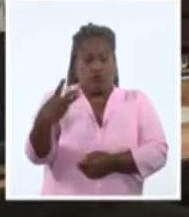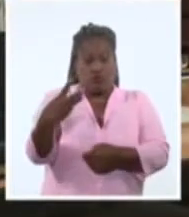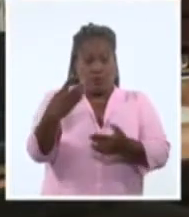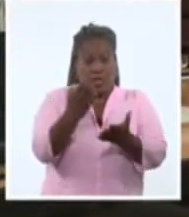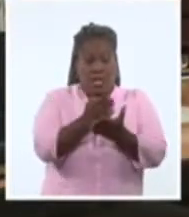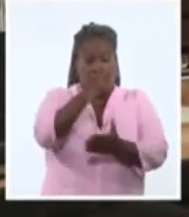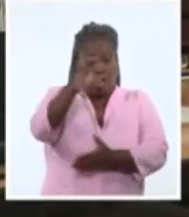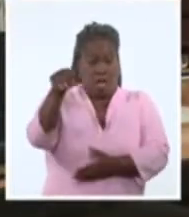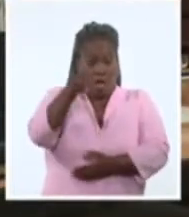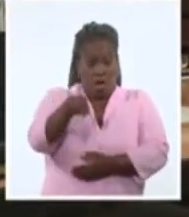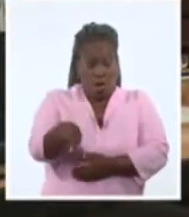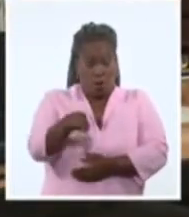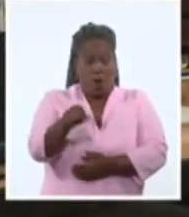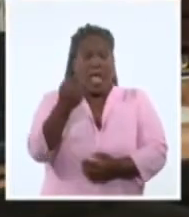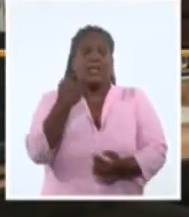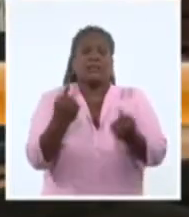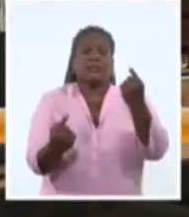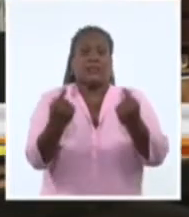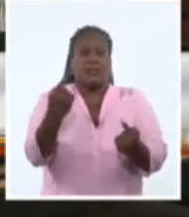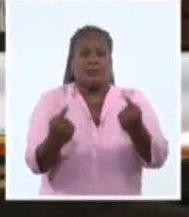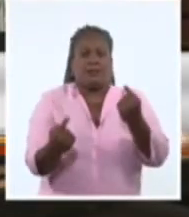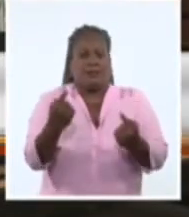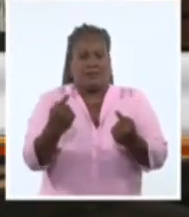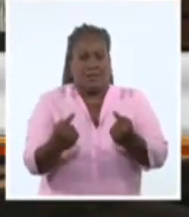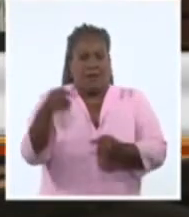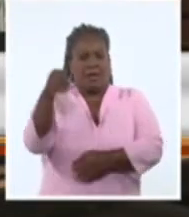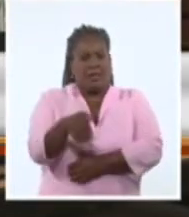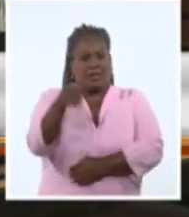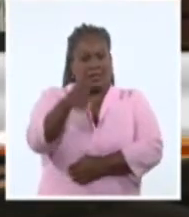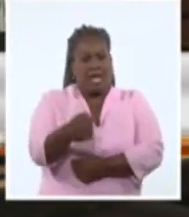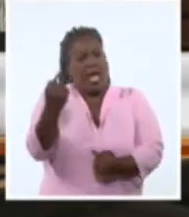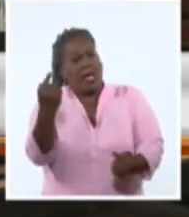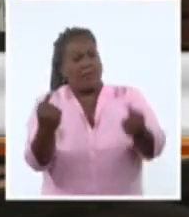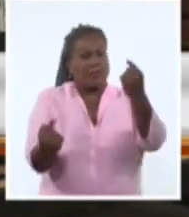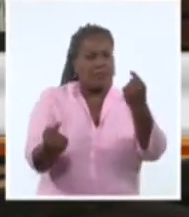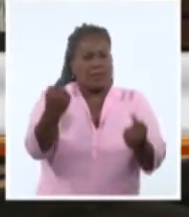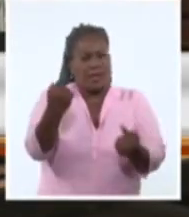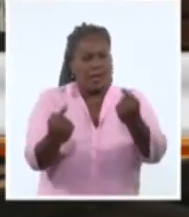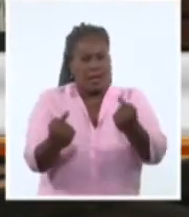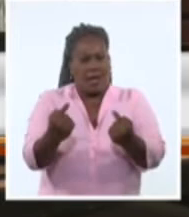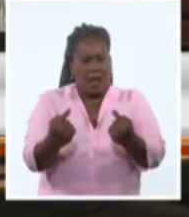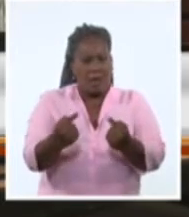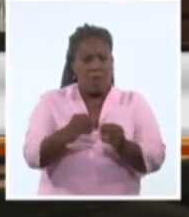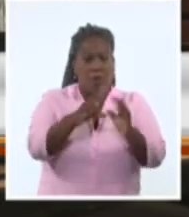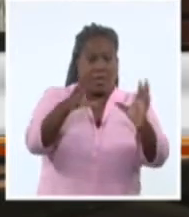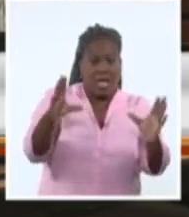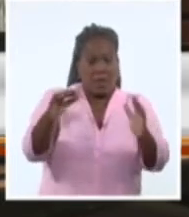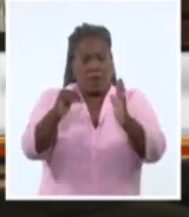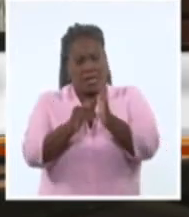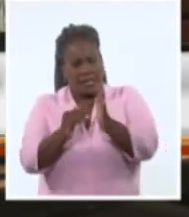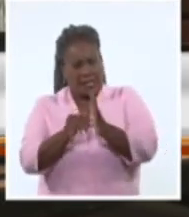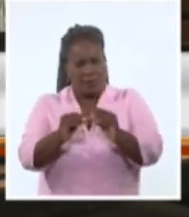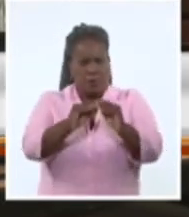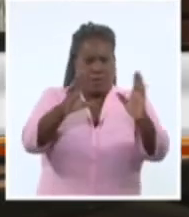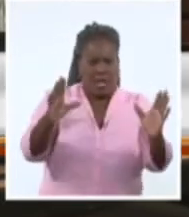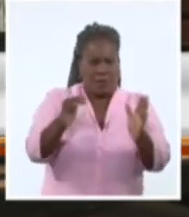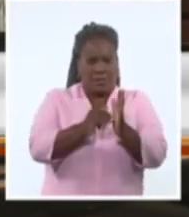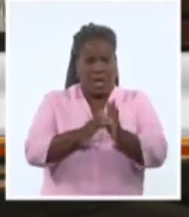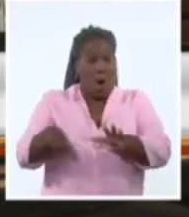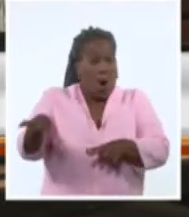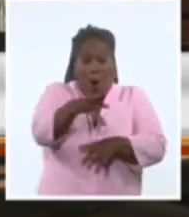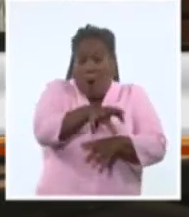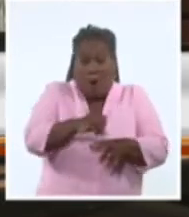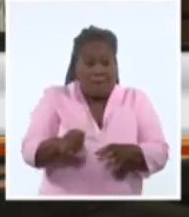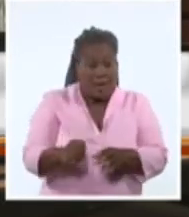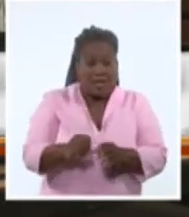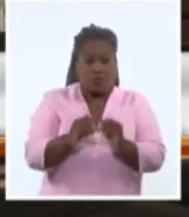garantizar con determinadas alternativas la presencialidad de todos estos estudiantes en la doble sesión, que es una de las garantías que hoy tiene nuestro